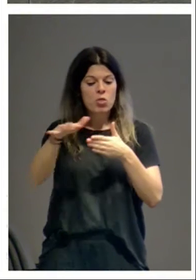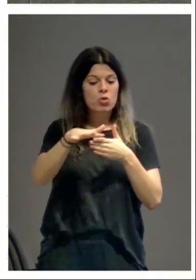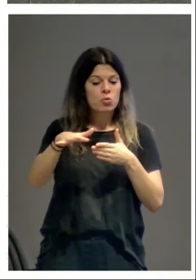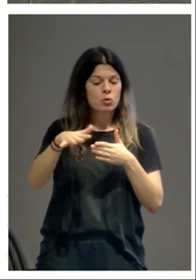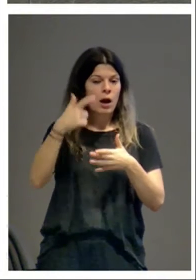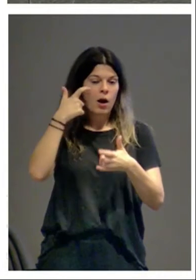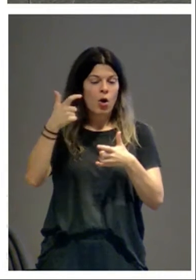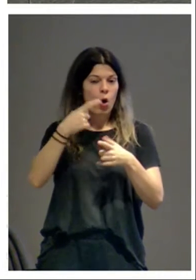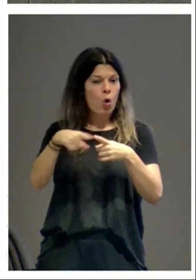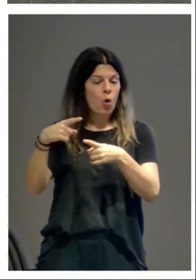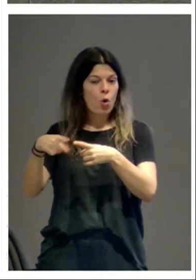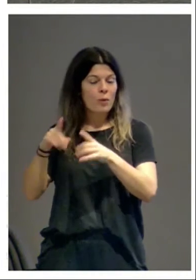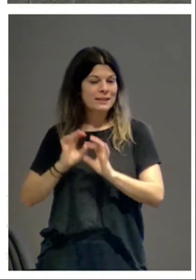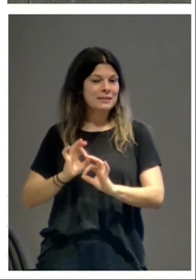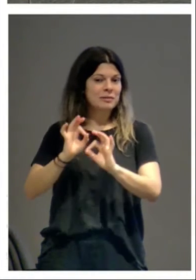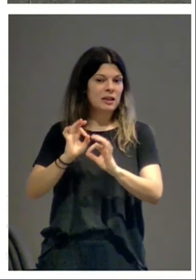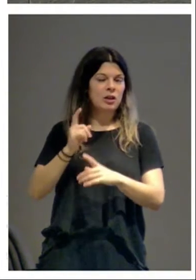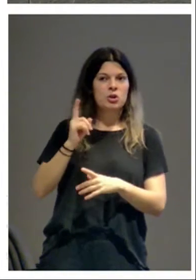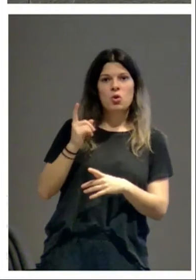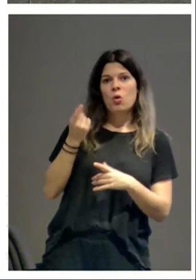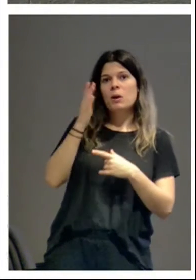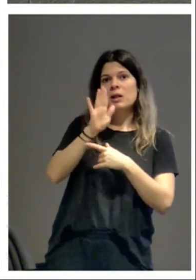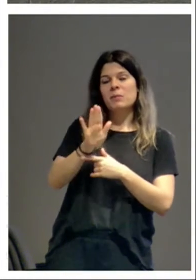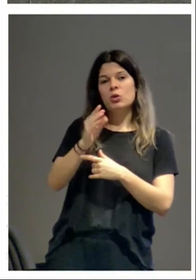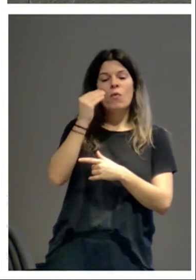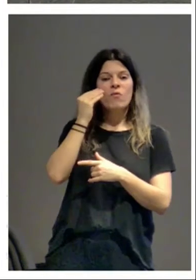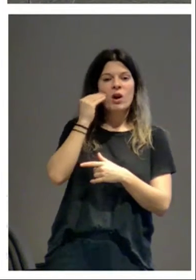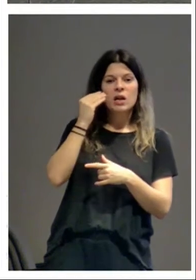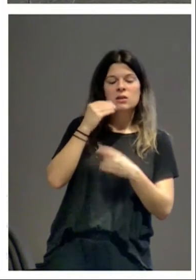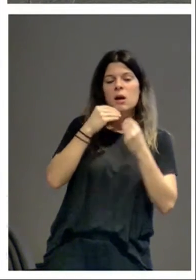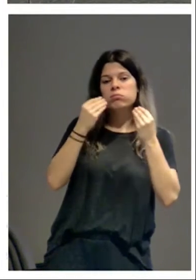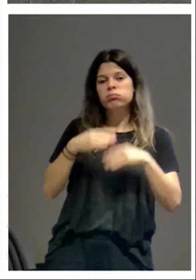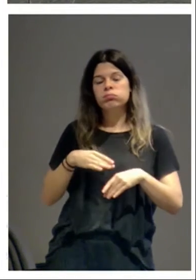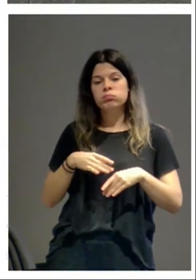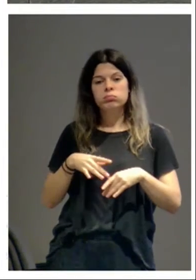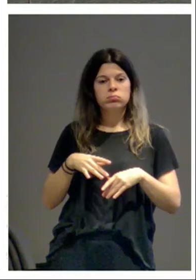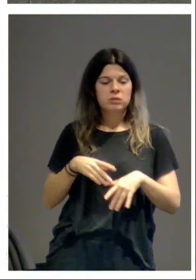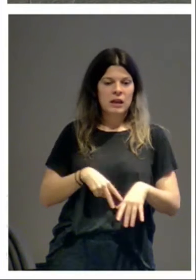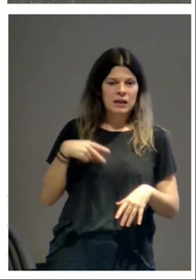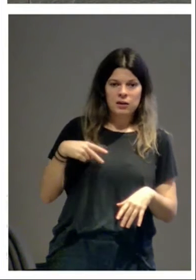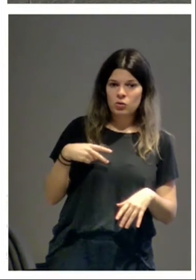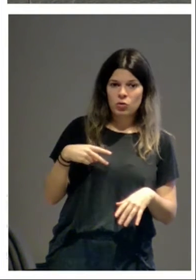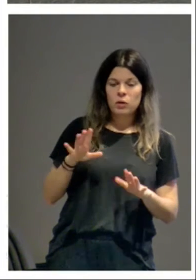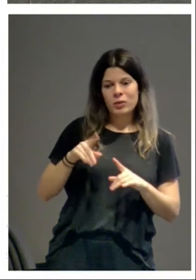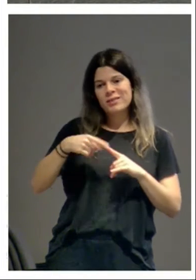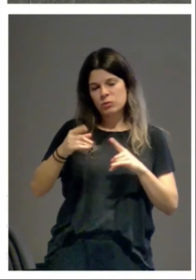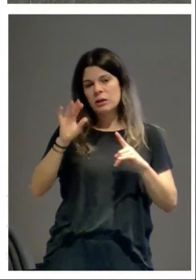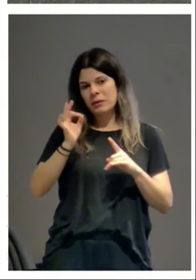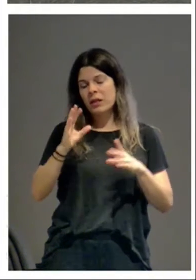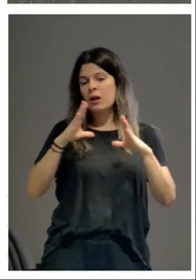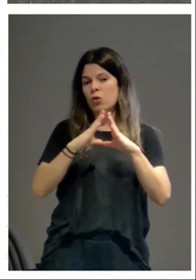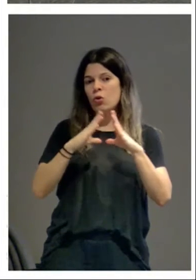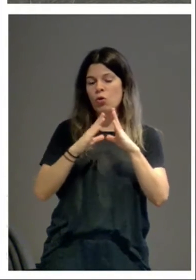singulares, no en planteamientos cronológicos generales. Aunque luego las iglesias, claro, se ordenaban en